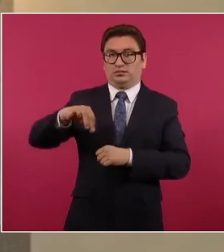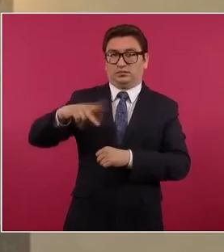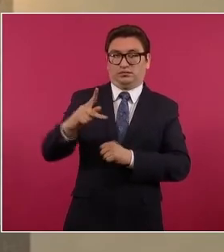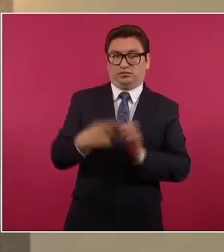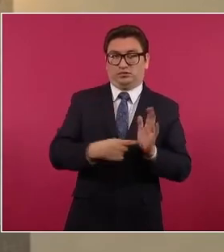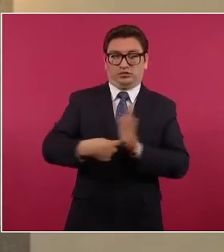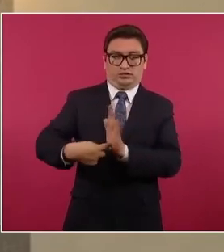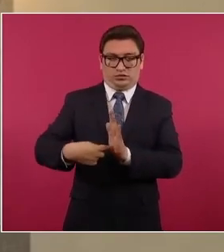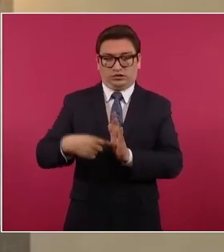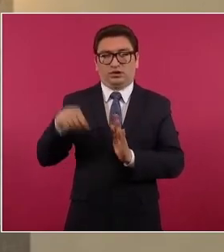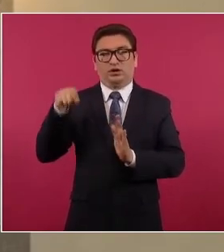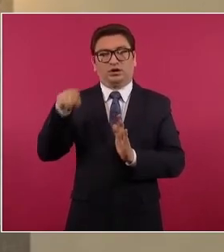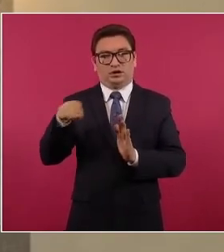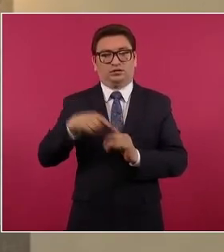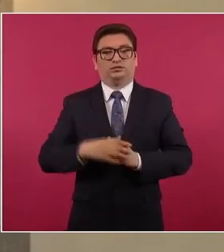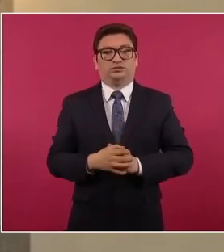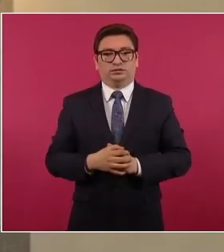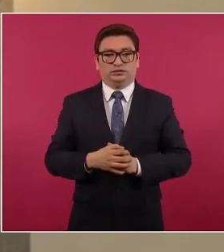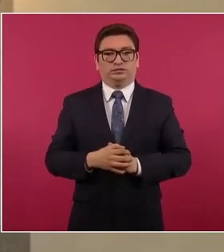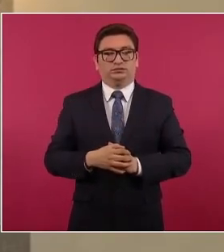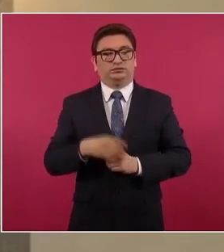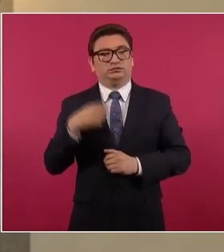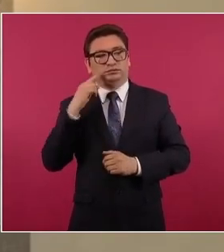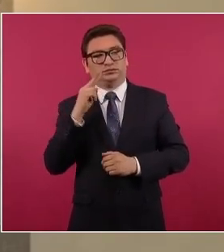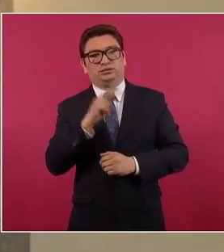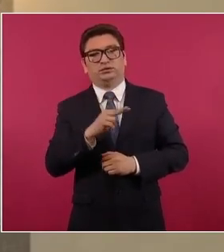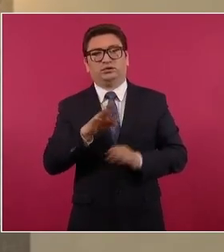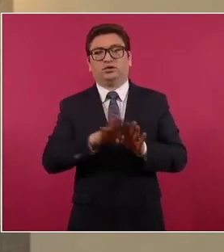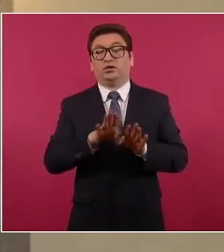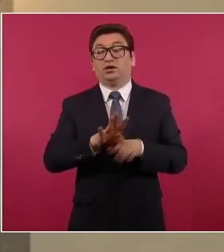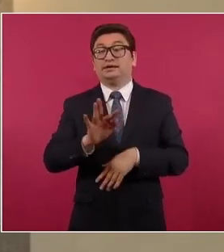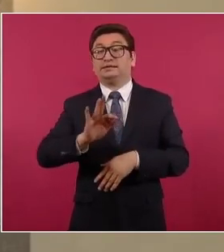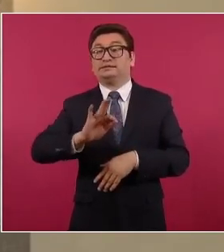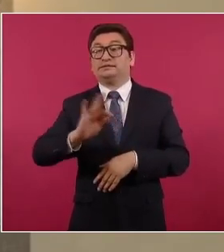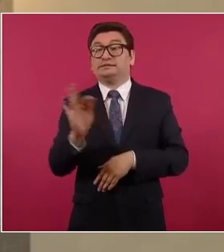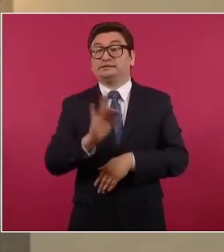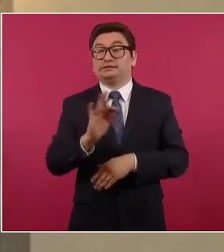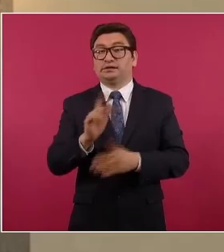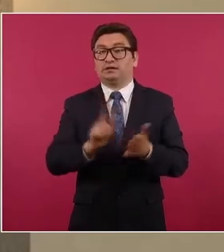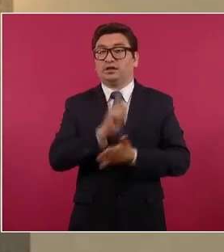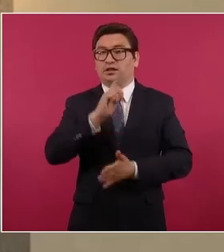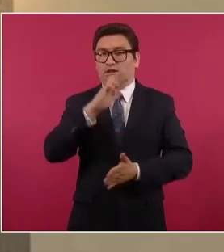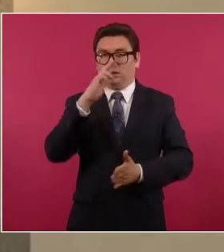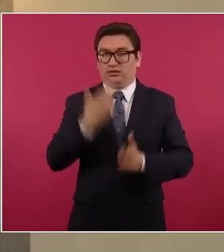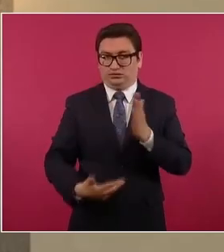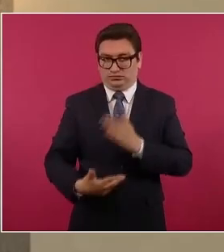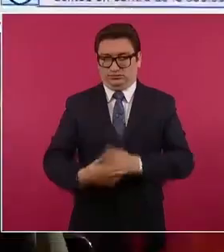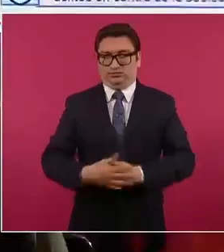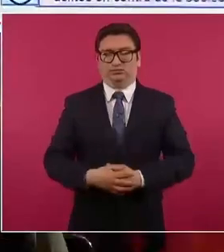Público al prefigurarse un posible delito. Siguiente.